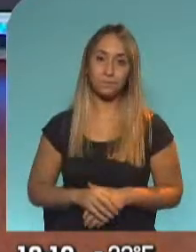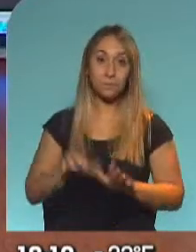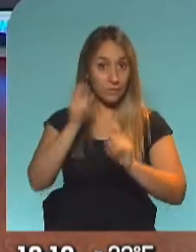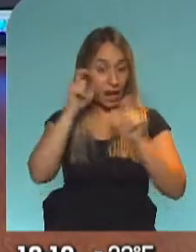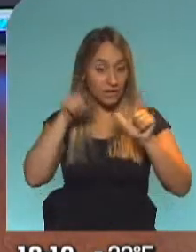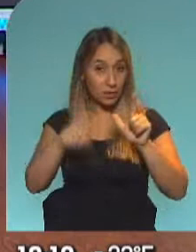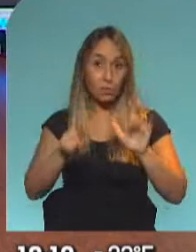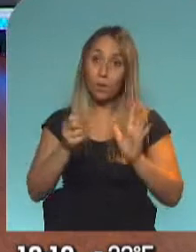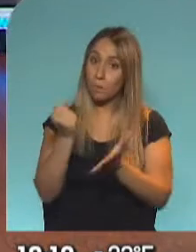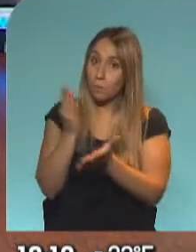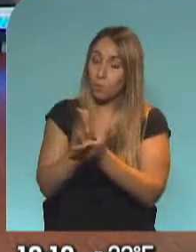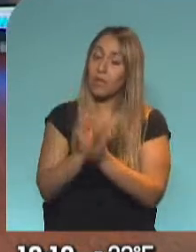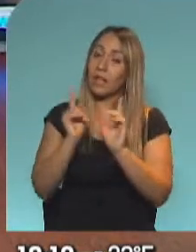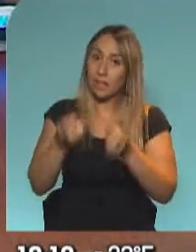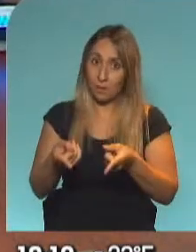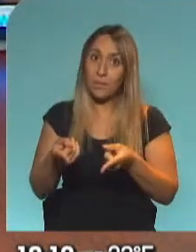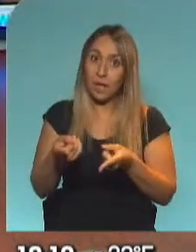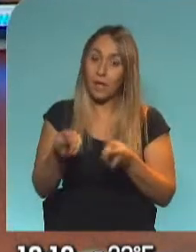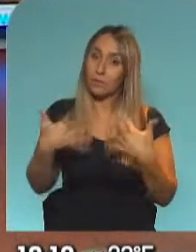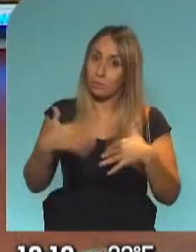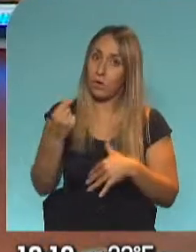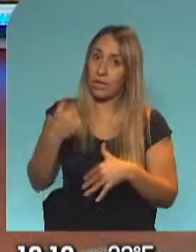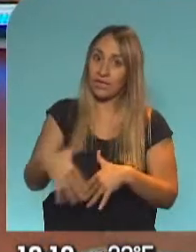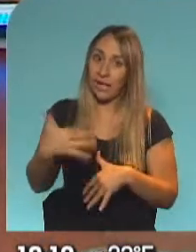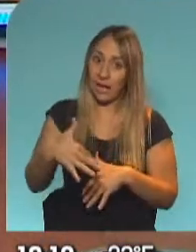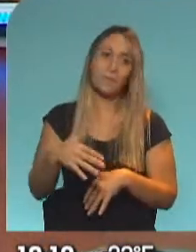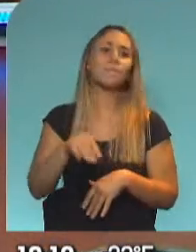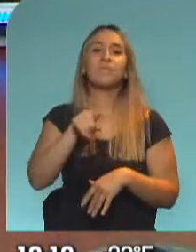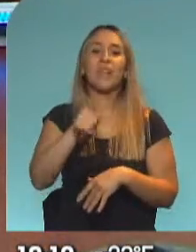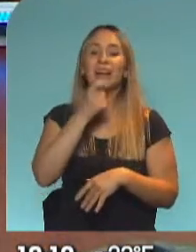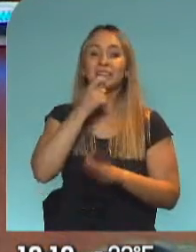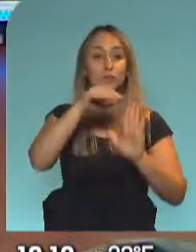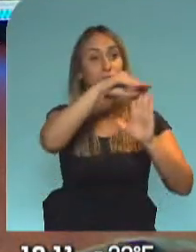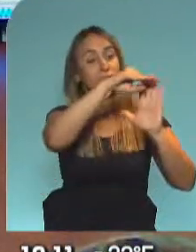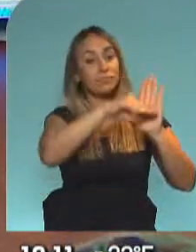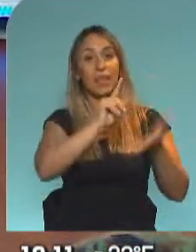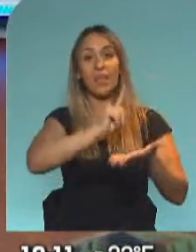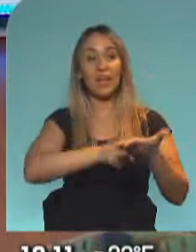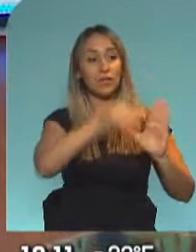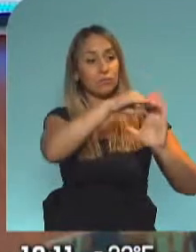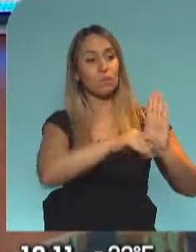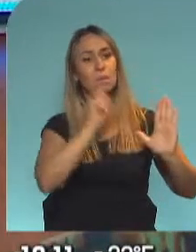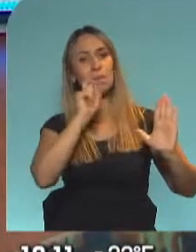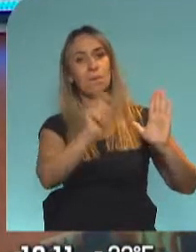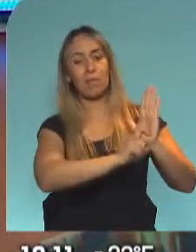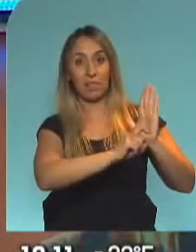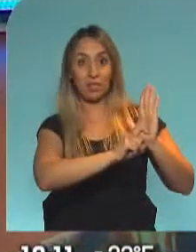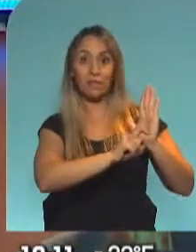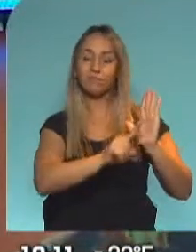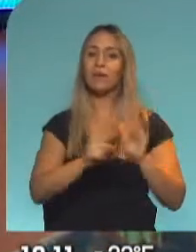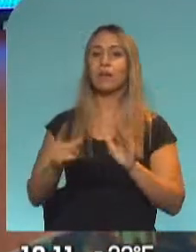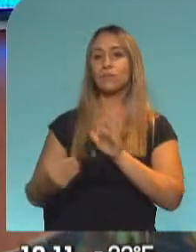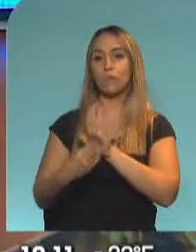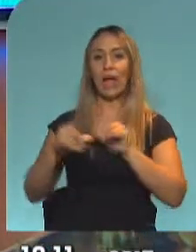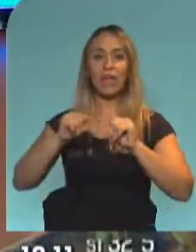multas también podrían llegar a ser bastante importantes. La violación a las nuevas disposiciones estarán comprendidas en el artículo